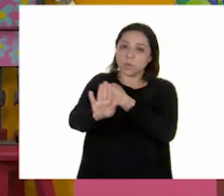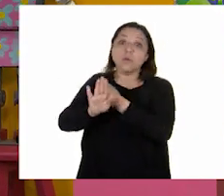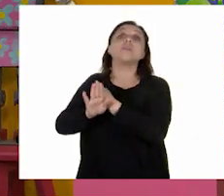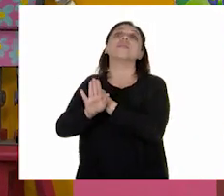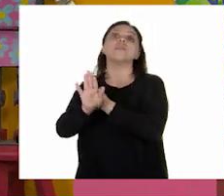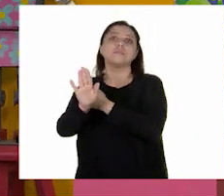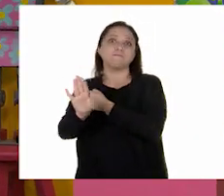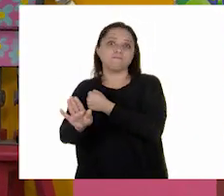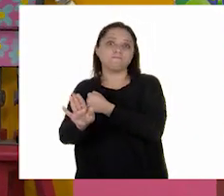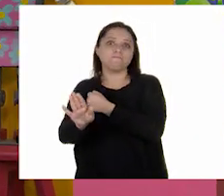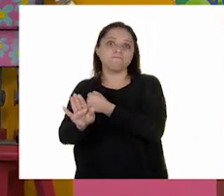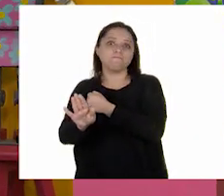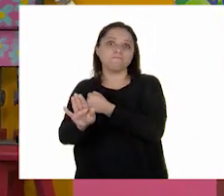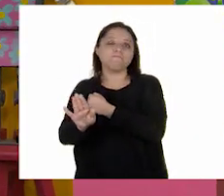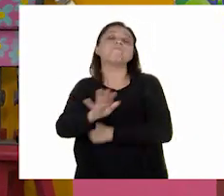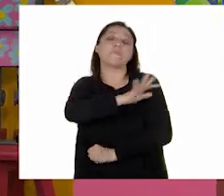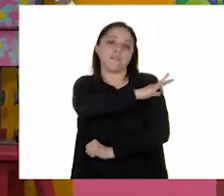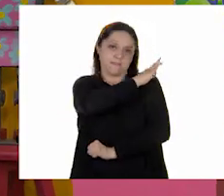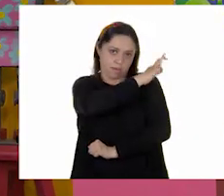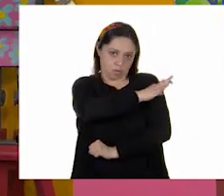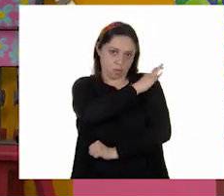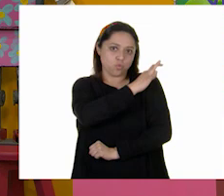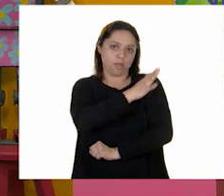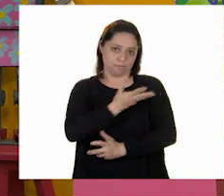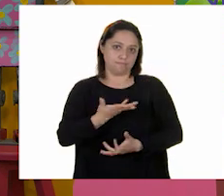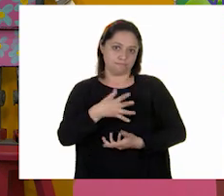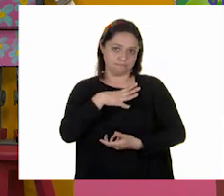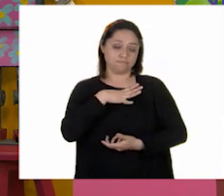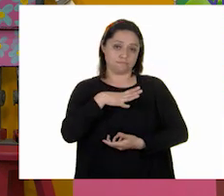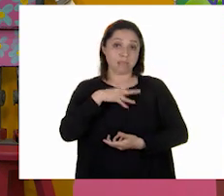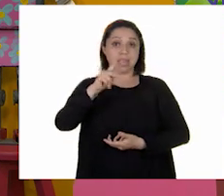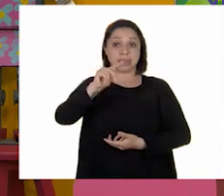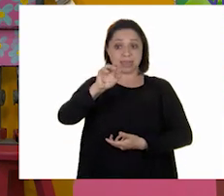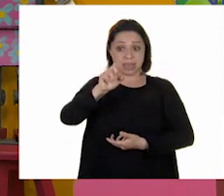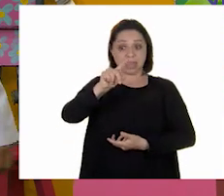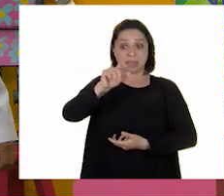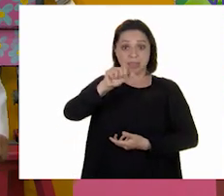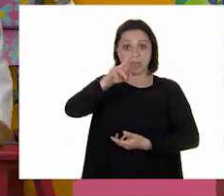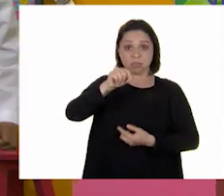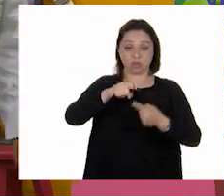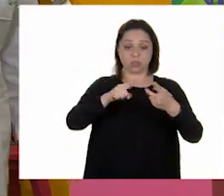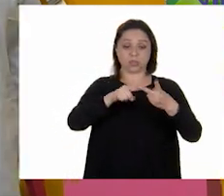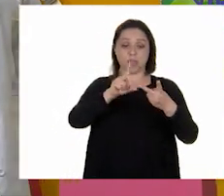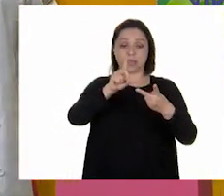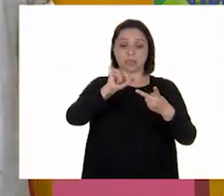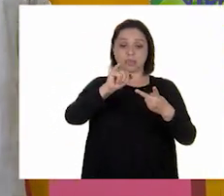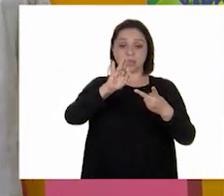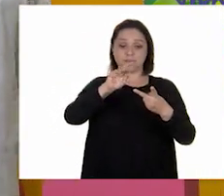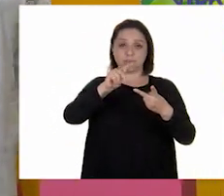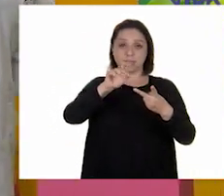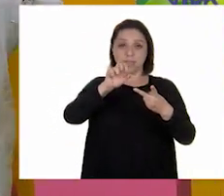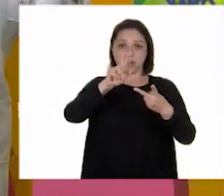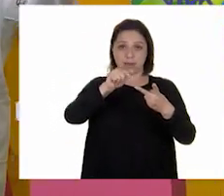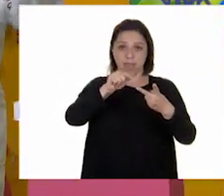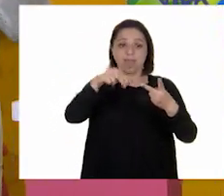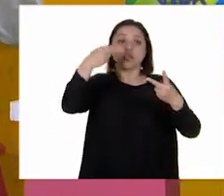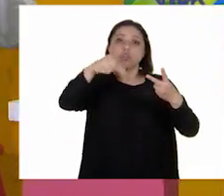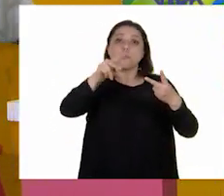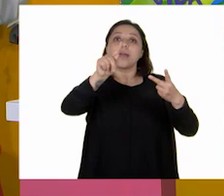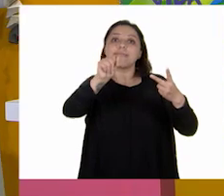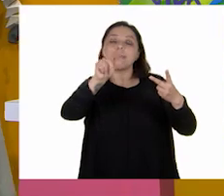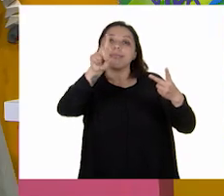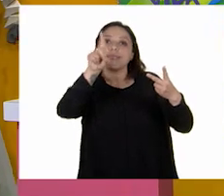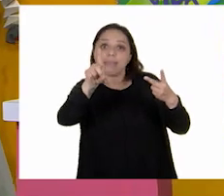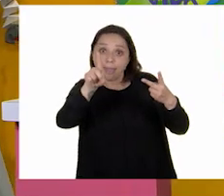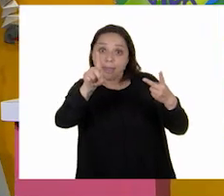una vacuna para el caso del tétanos y la dipteria. La vacuna se llama TD y también forma